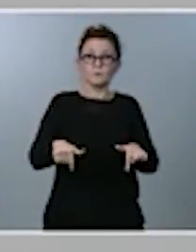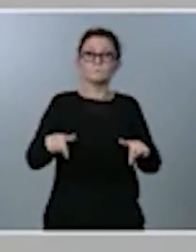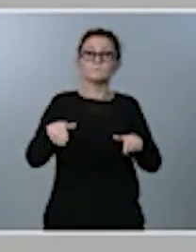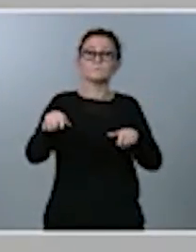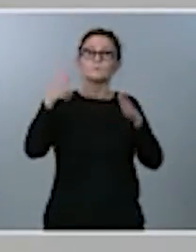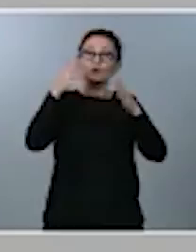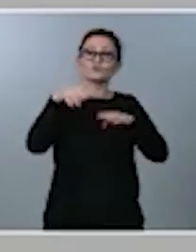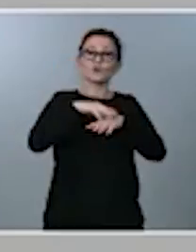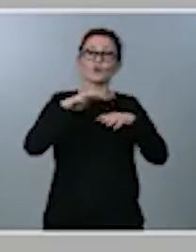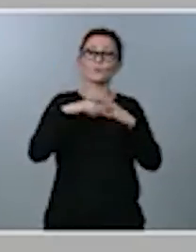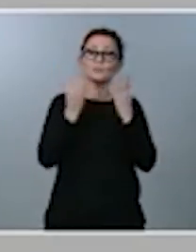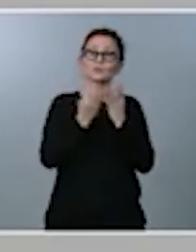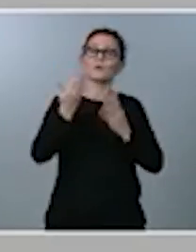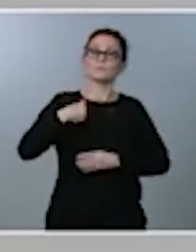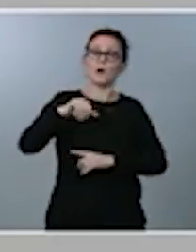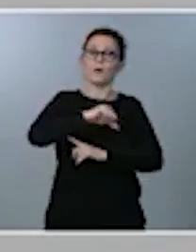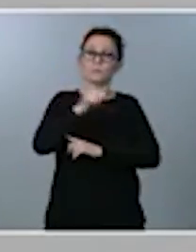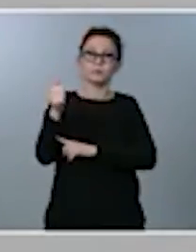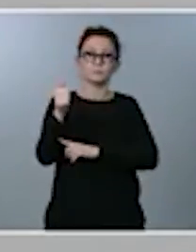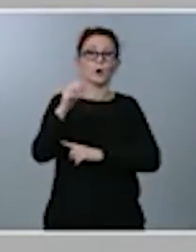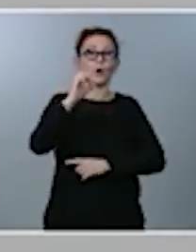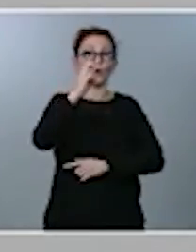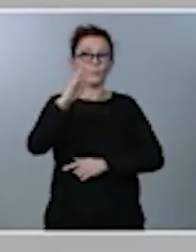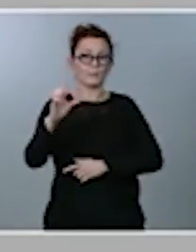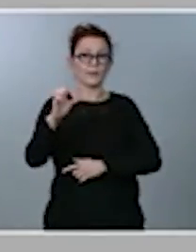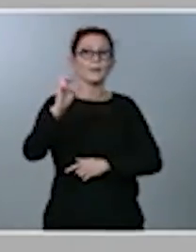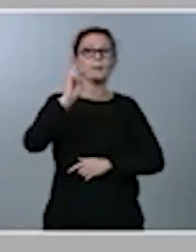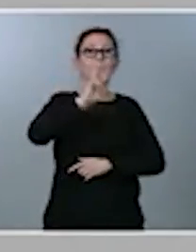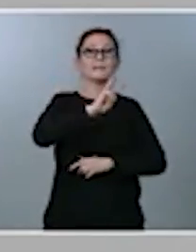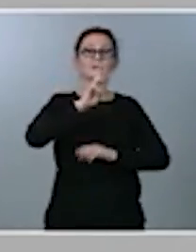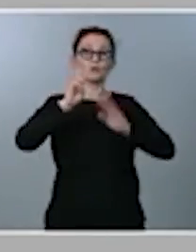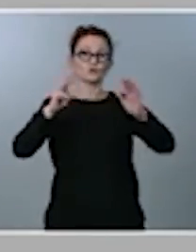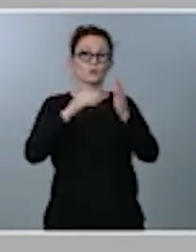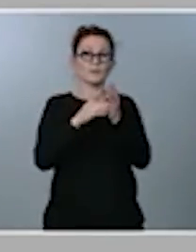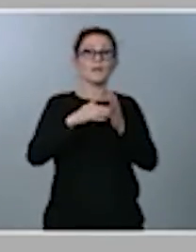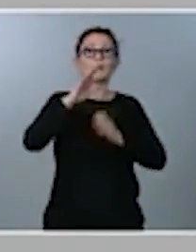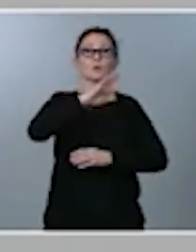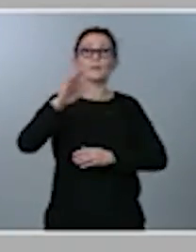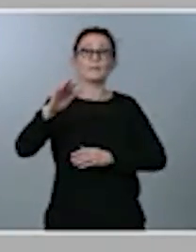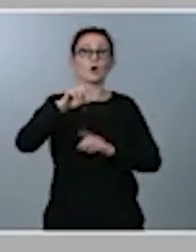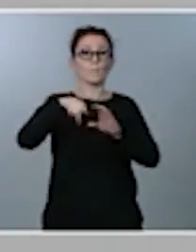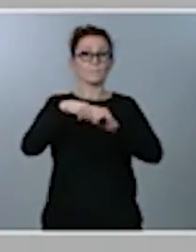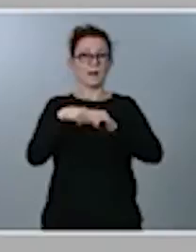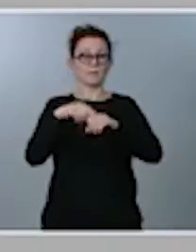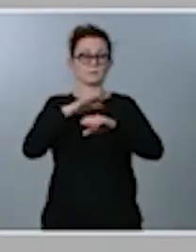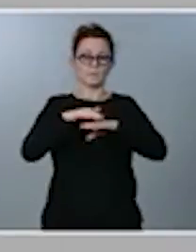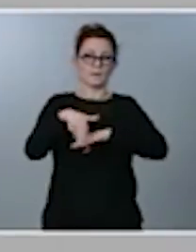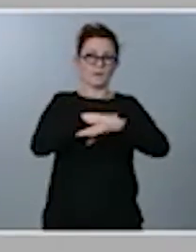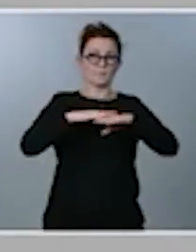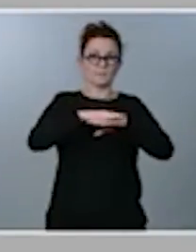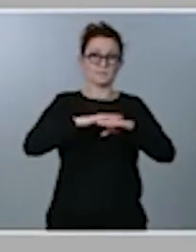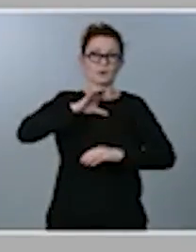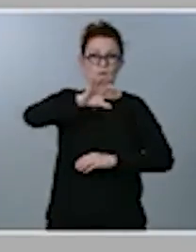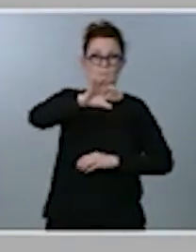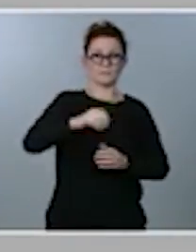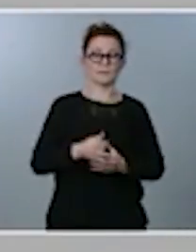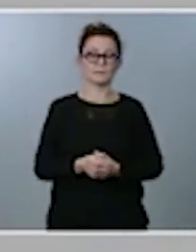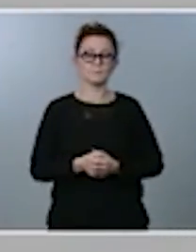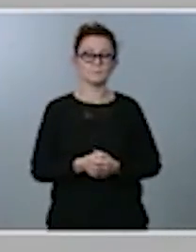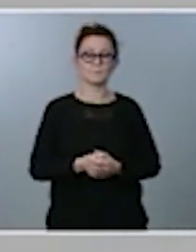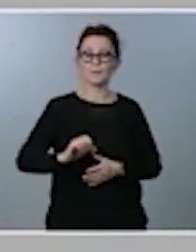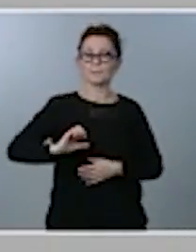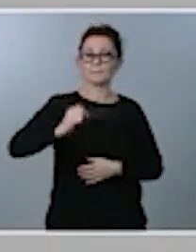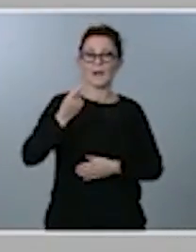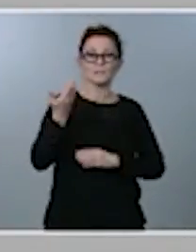ha aprobado una OPE de 28.055 plazas para la Administración estatal. Es la mayor oferta de